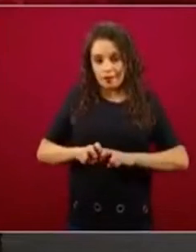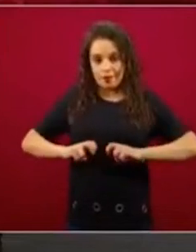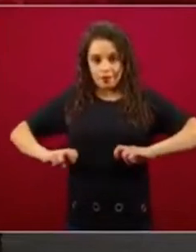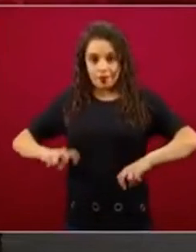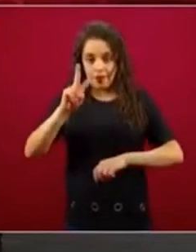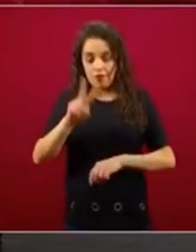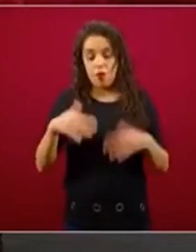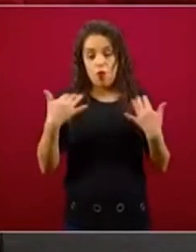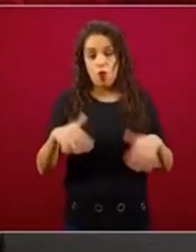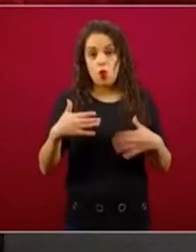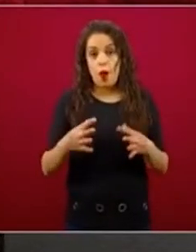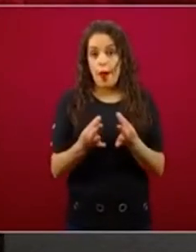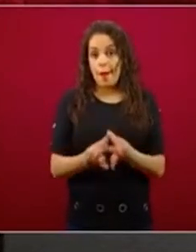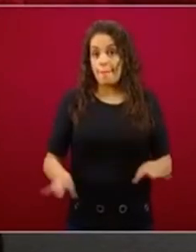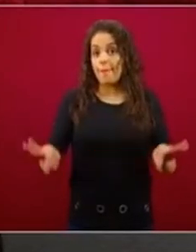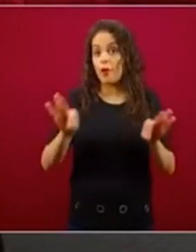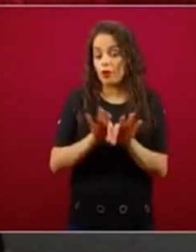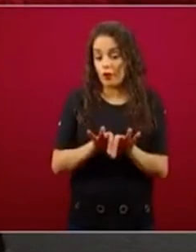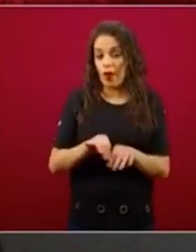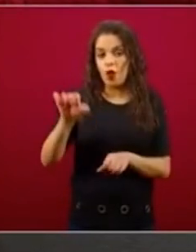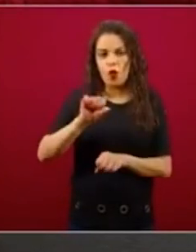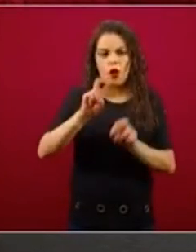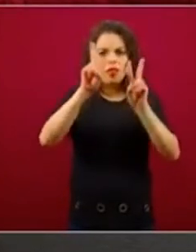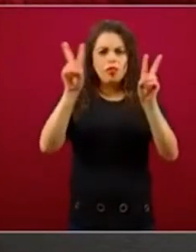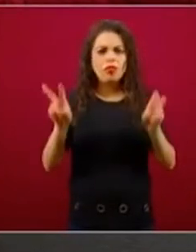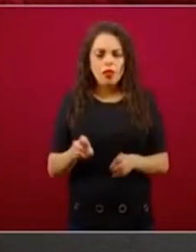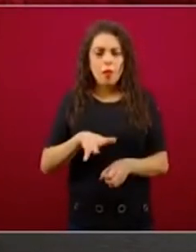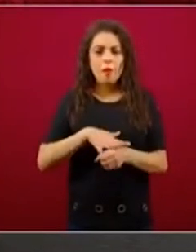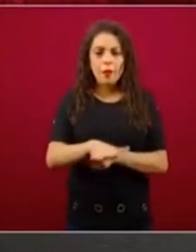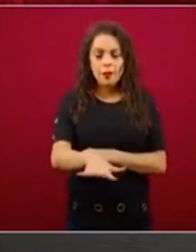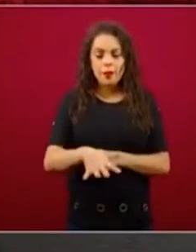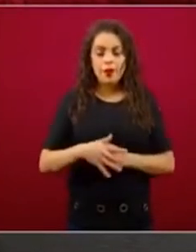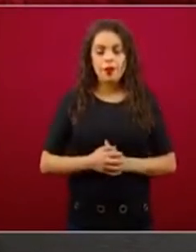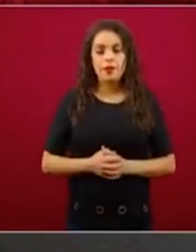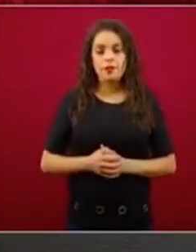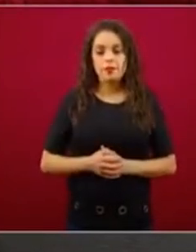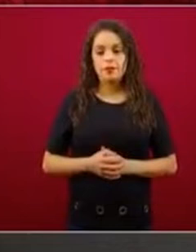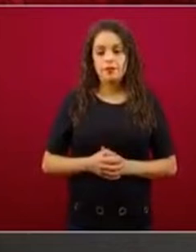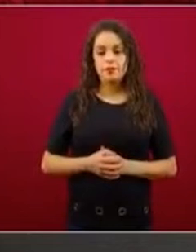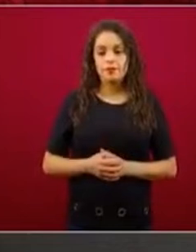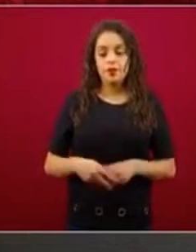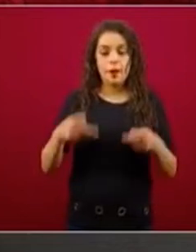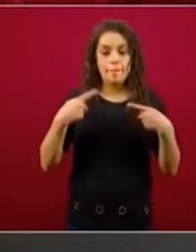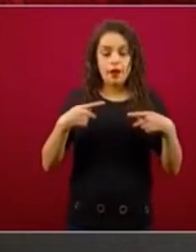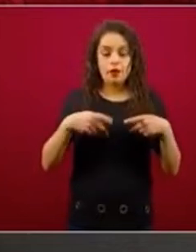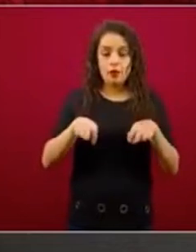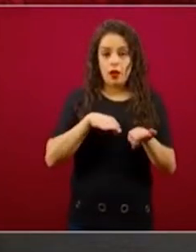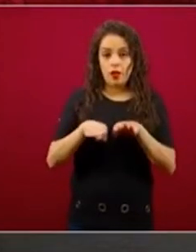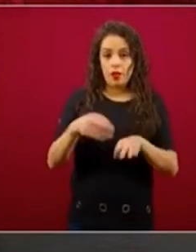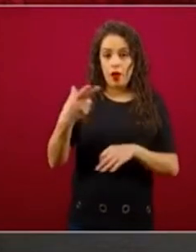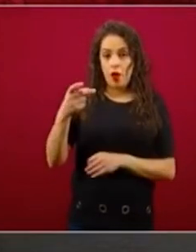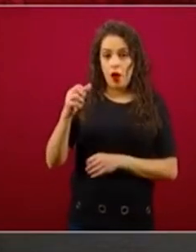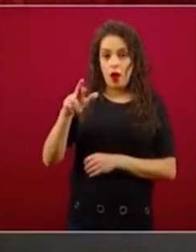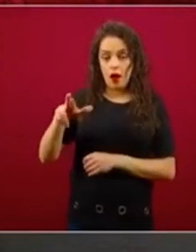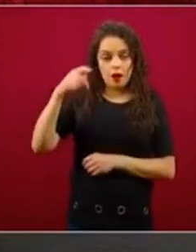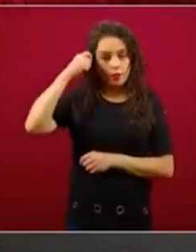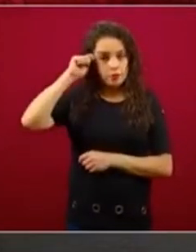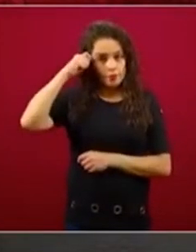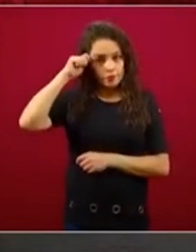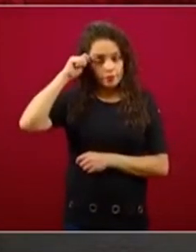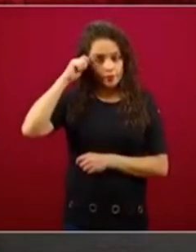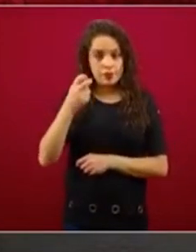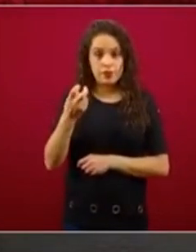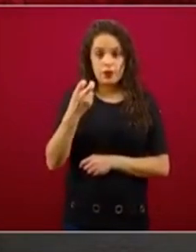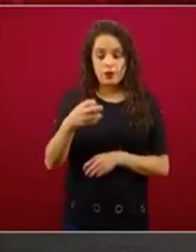Y pues el tema que traemos hoy es la situación de las trabajadoras del hogar, que ha sido uno de los